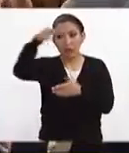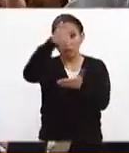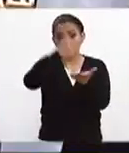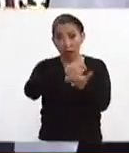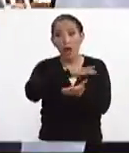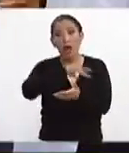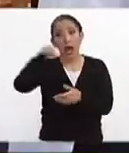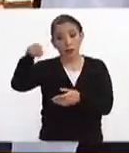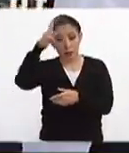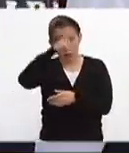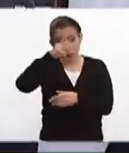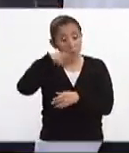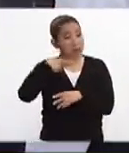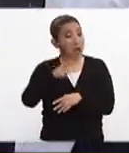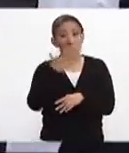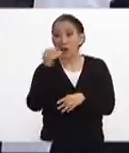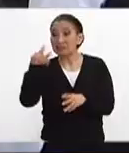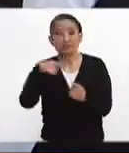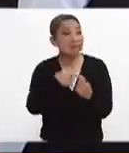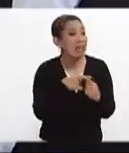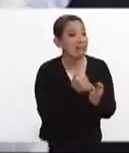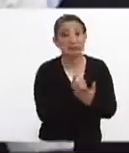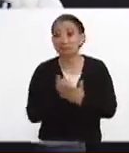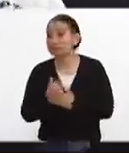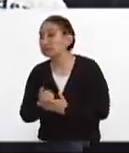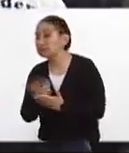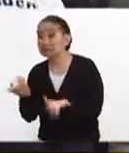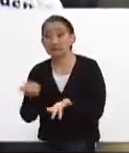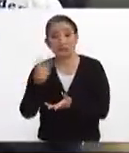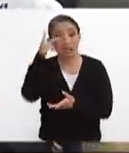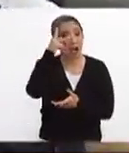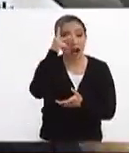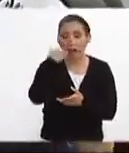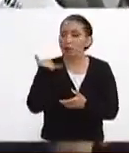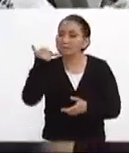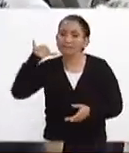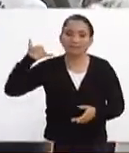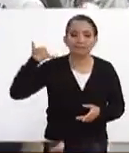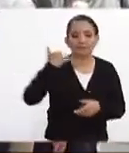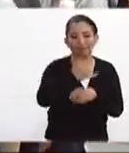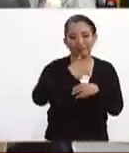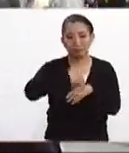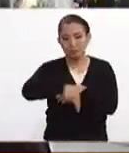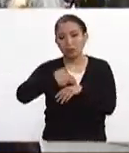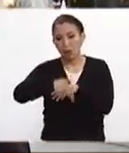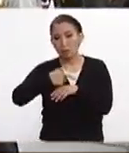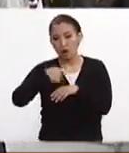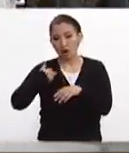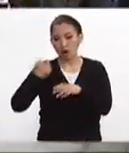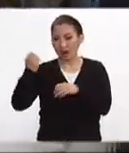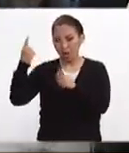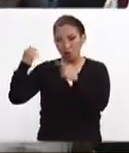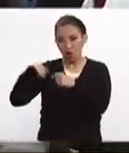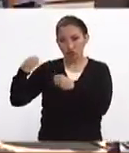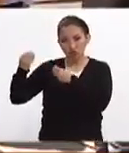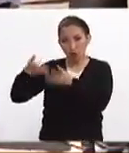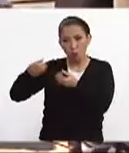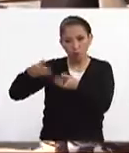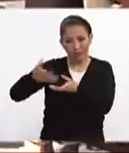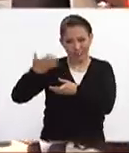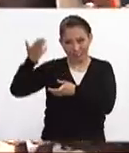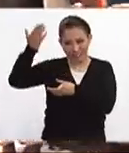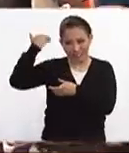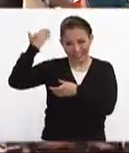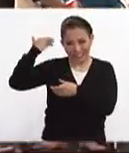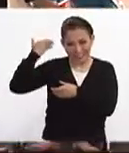ciudad pero si de plano no encontramos a alguien pues hablar a los teléfonos que se están pues ya desde hace